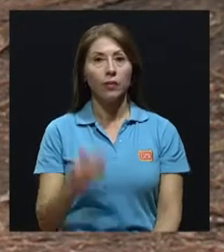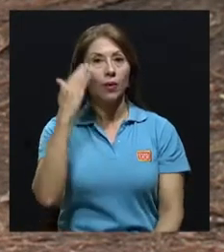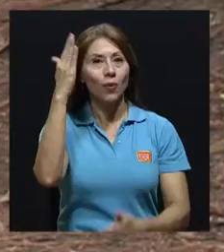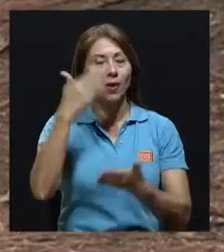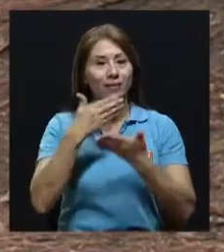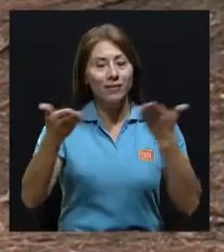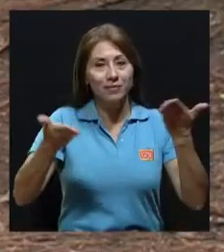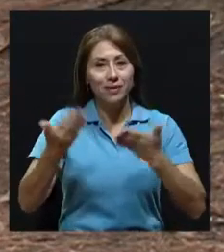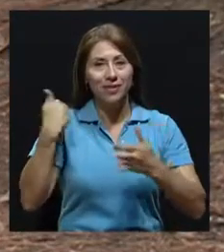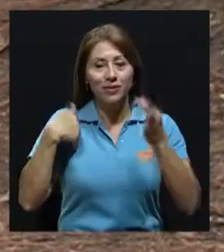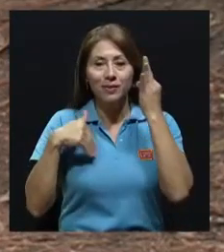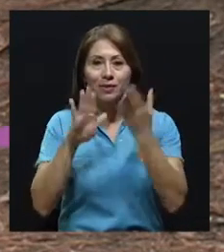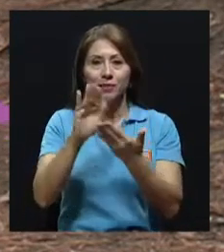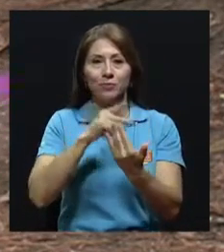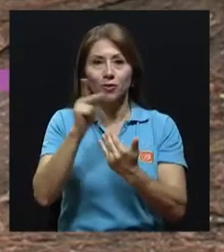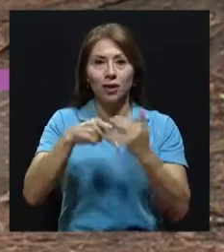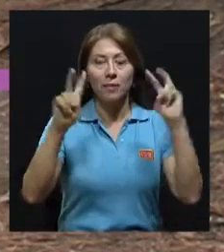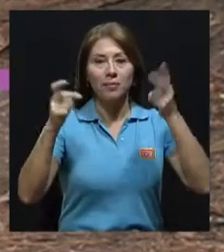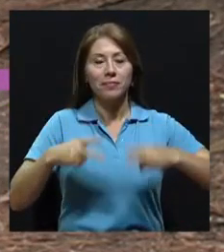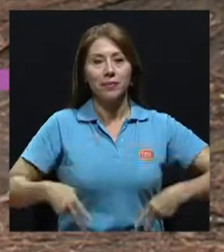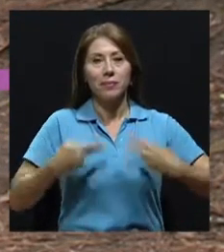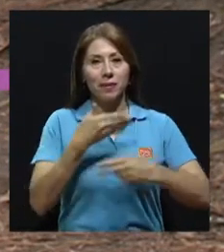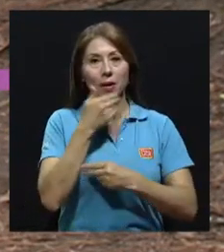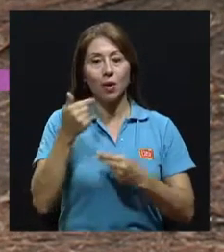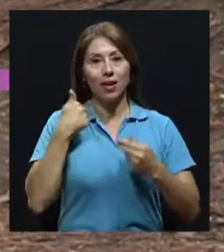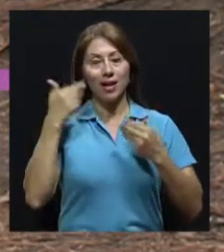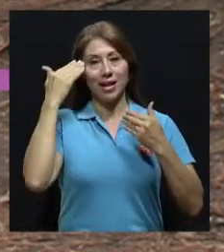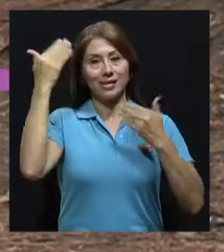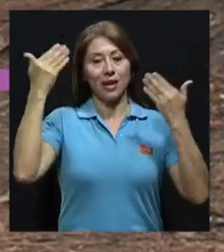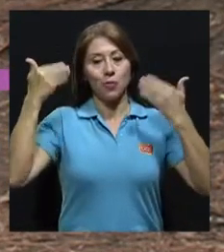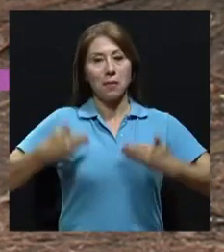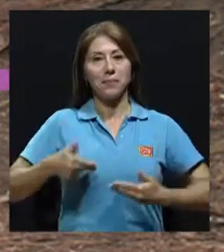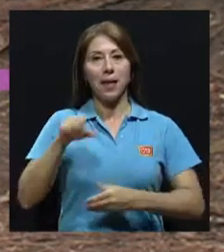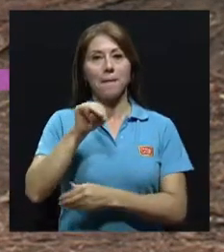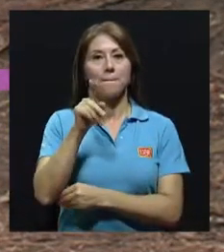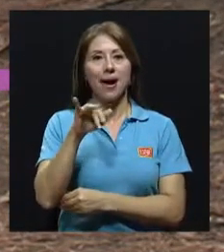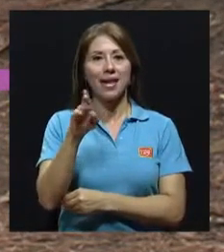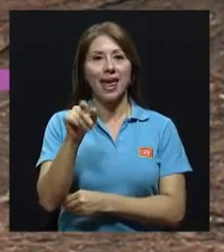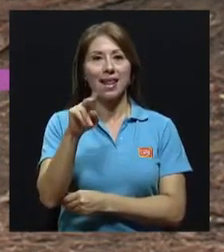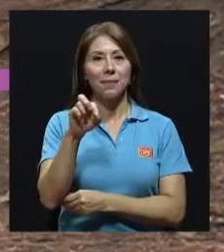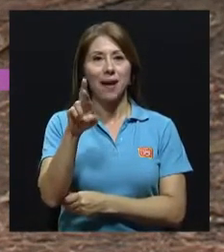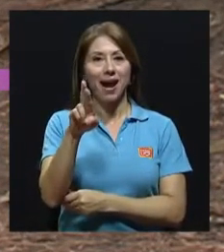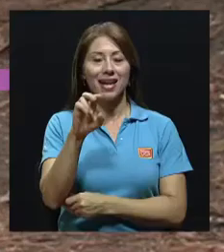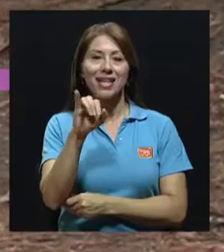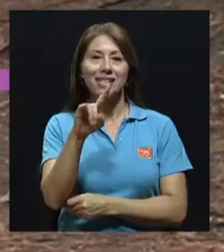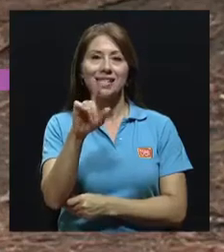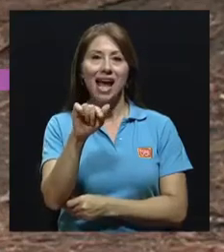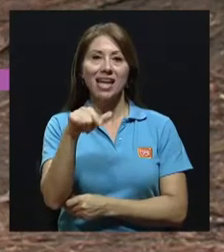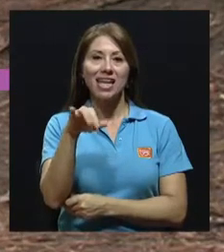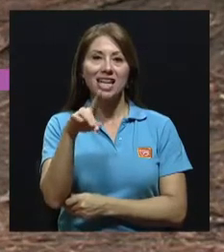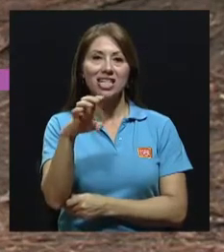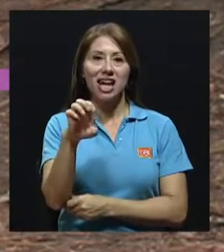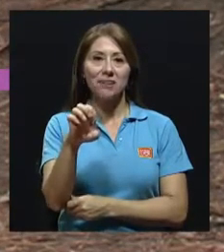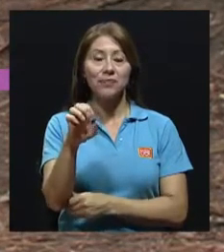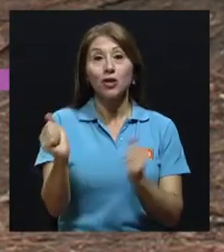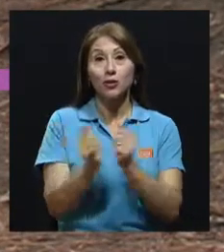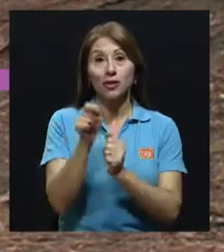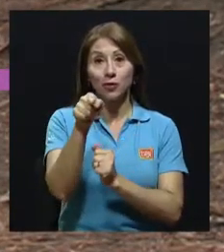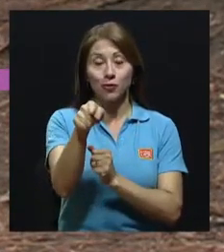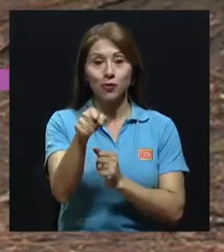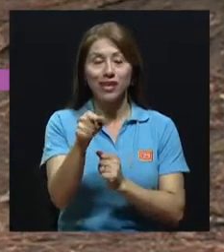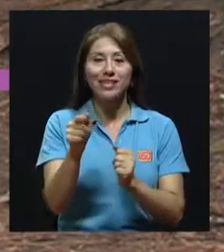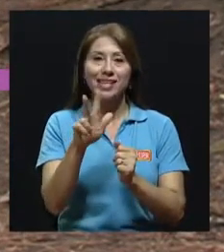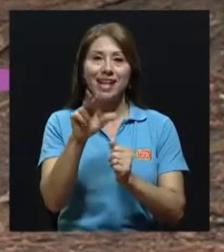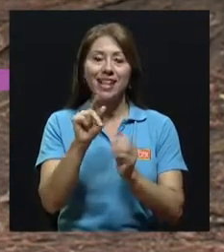Hola, bienvenidos y bienvenidas a su programa Vivir Mejor. Les saluda María del Maris Aguirre ese año y estaré con ustedes durante estos 30